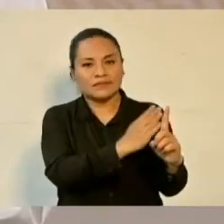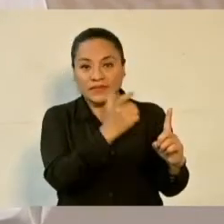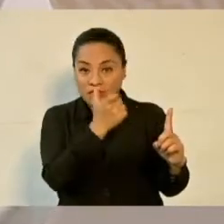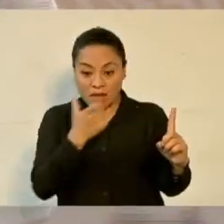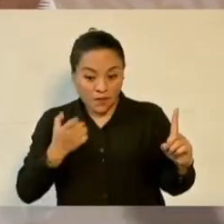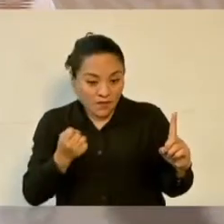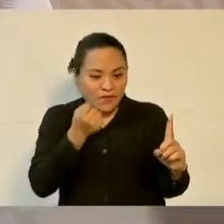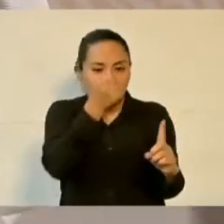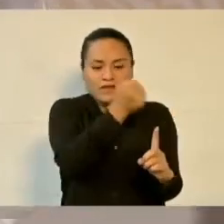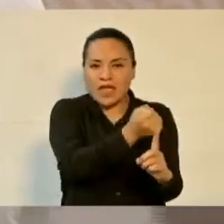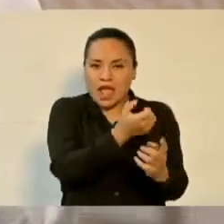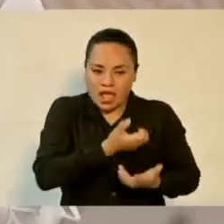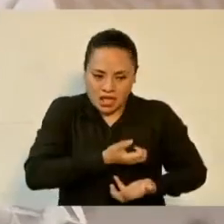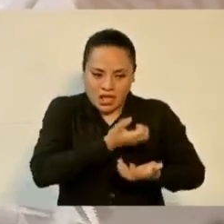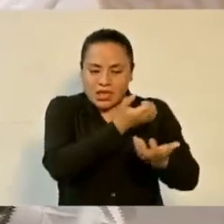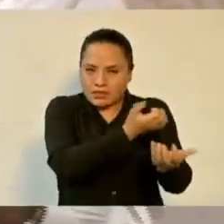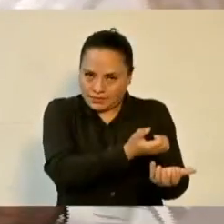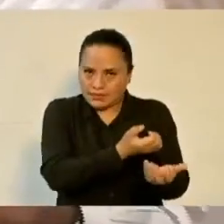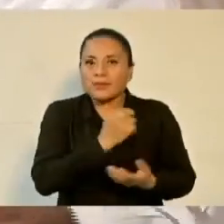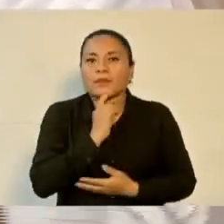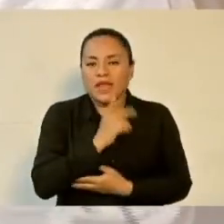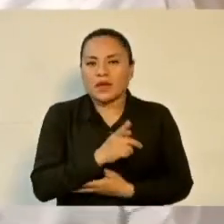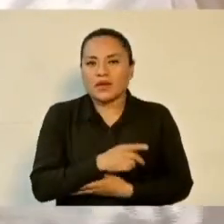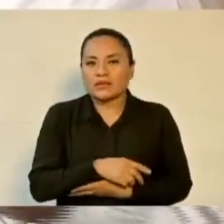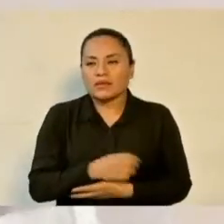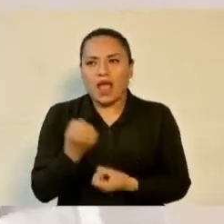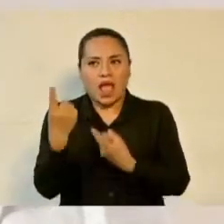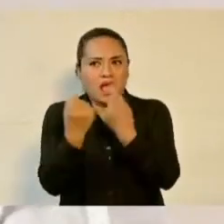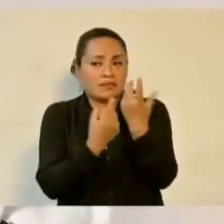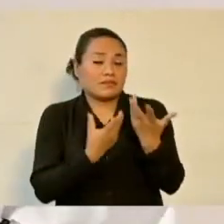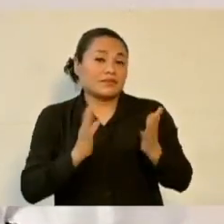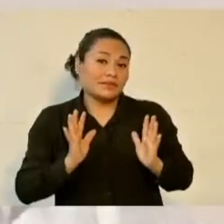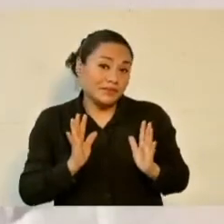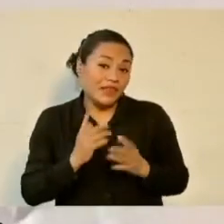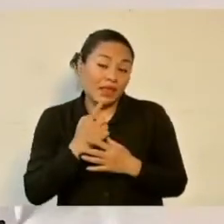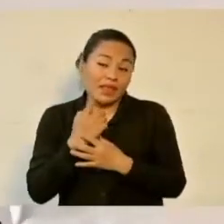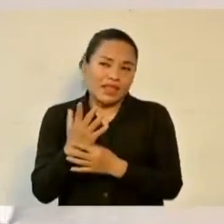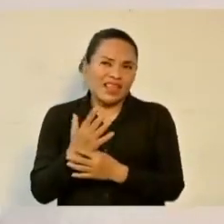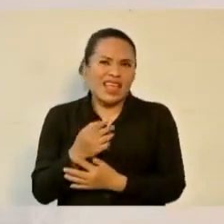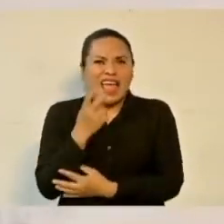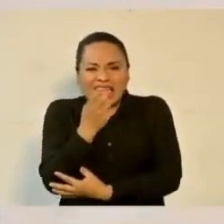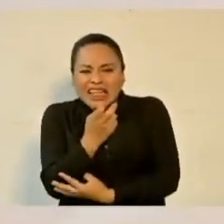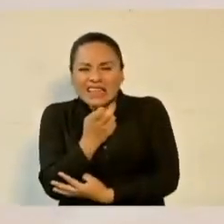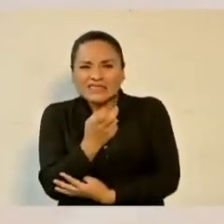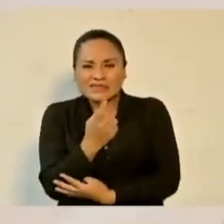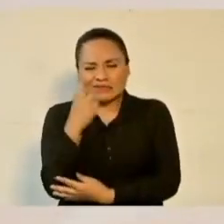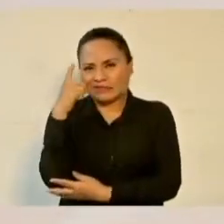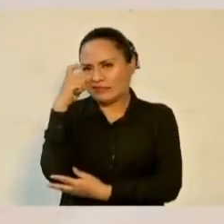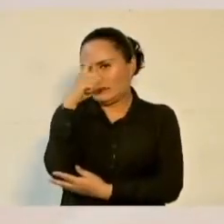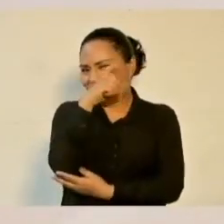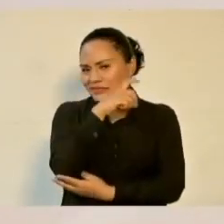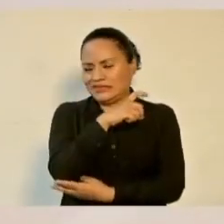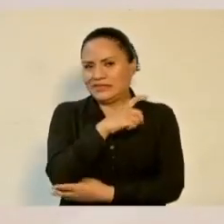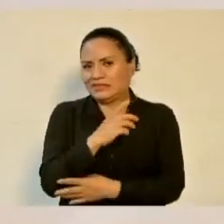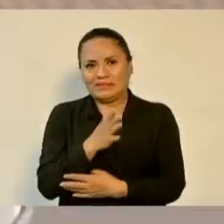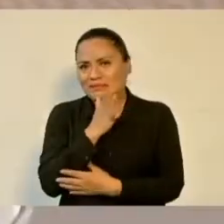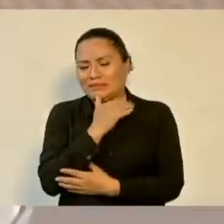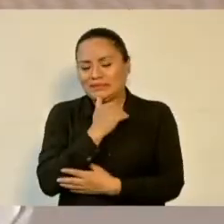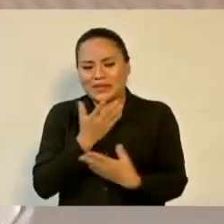Y algunos pueden decir es muy complicado hacer un camino,